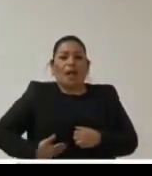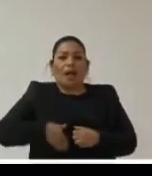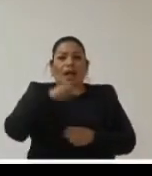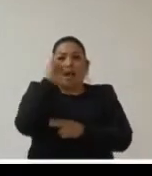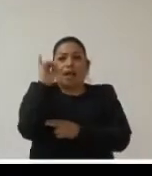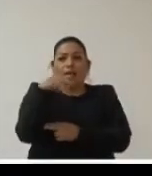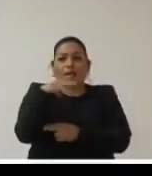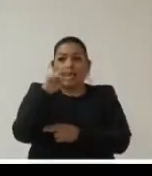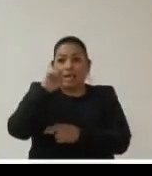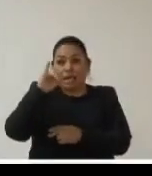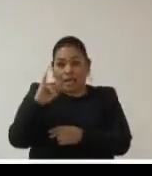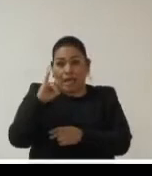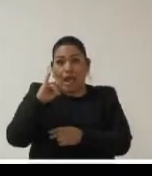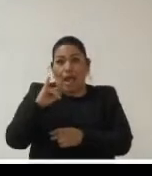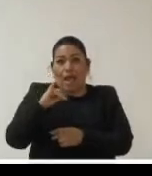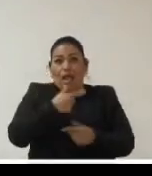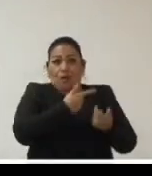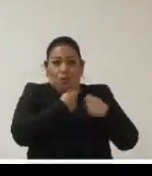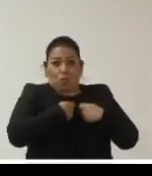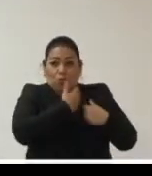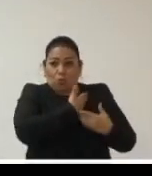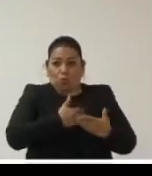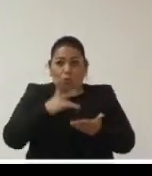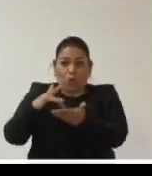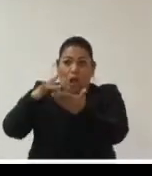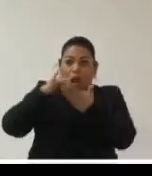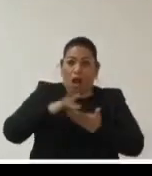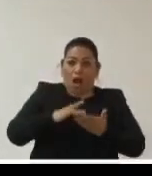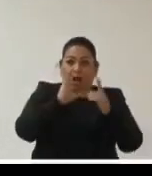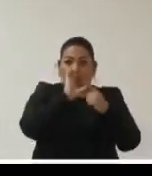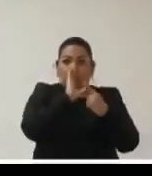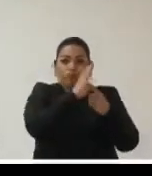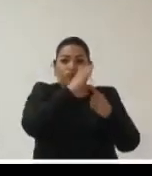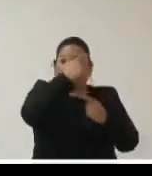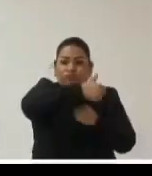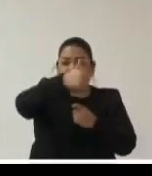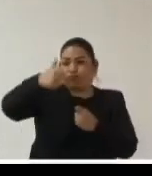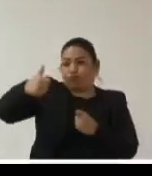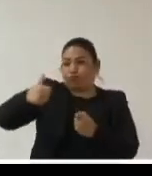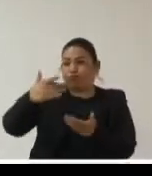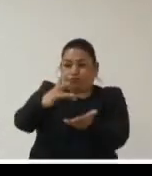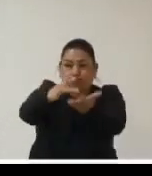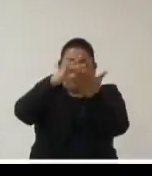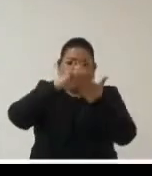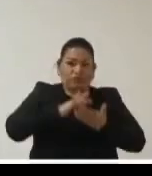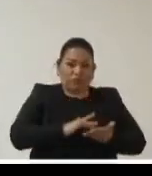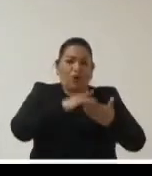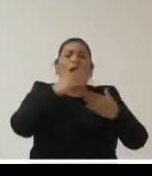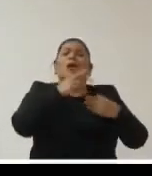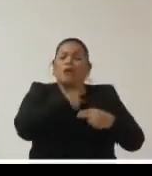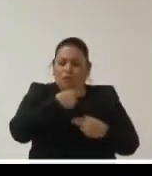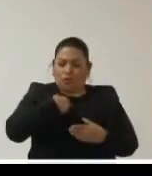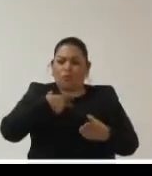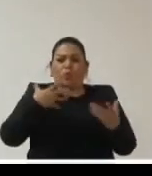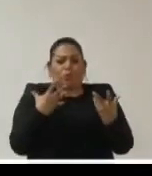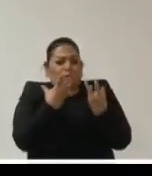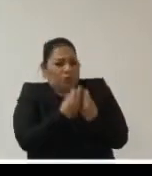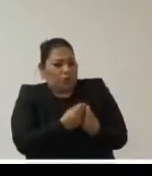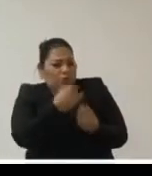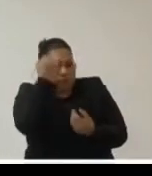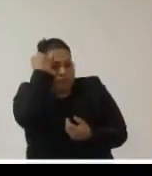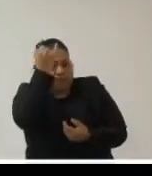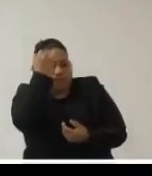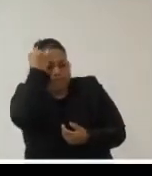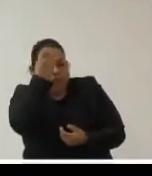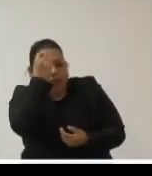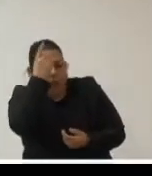y con la presencia y apoyo de mis compañeros comisionados y comisionadas vamos a buscar seguir coadyuvando